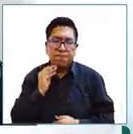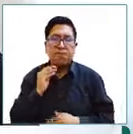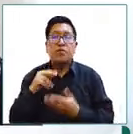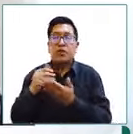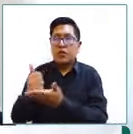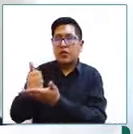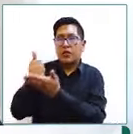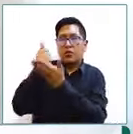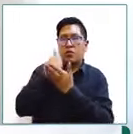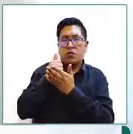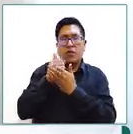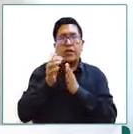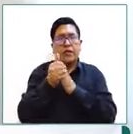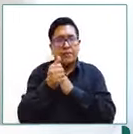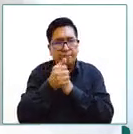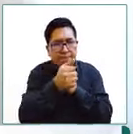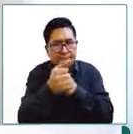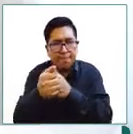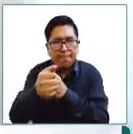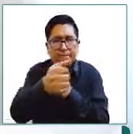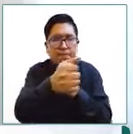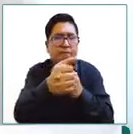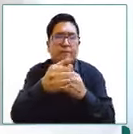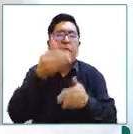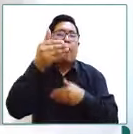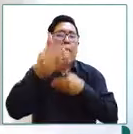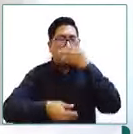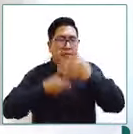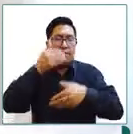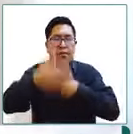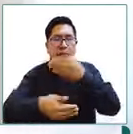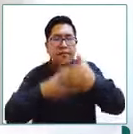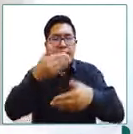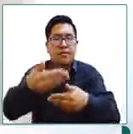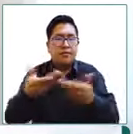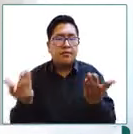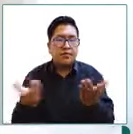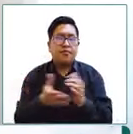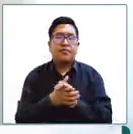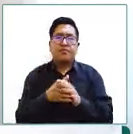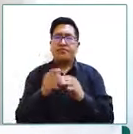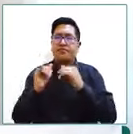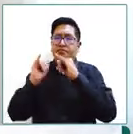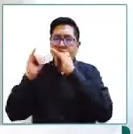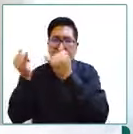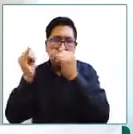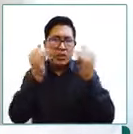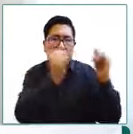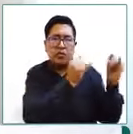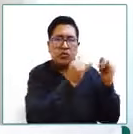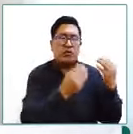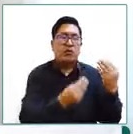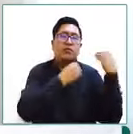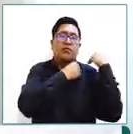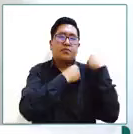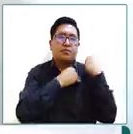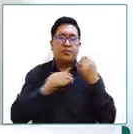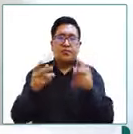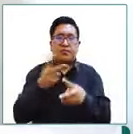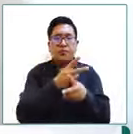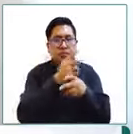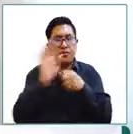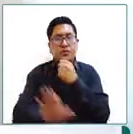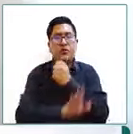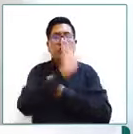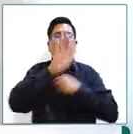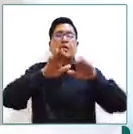orientar más bien la actuación de las diferentes instancias e instituciones encargadas de la protección de